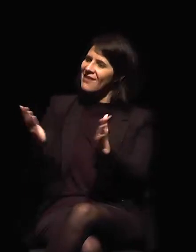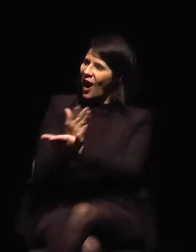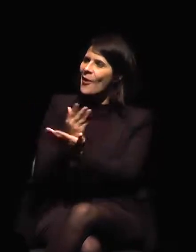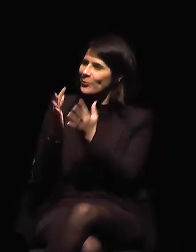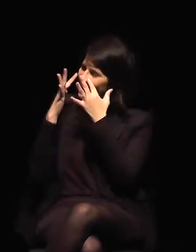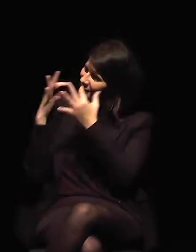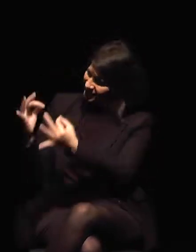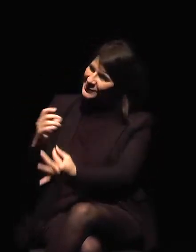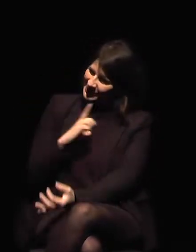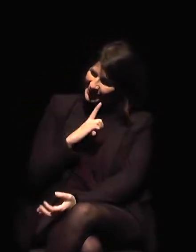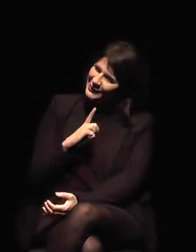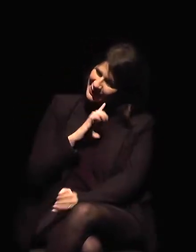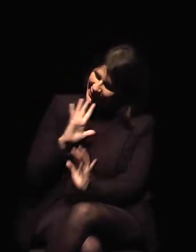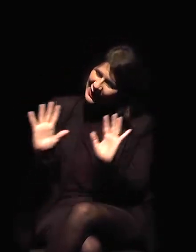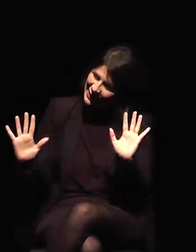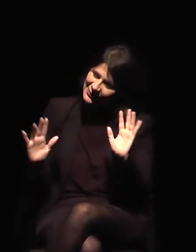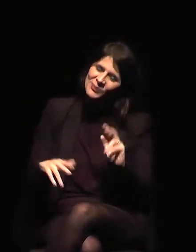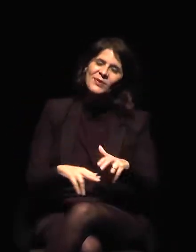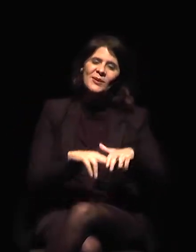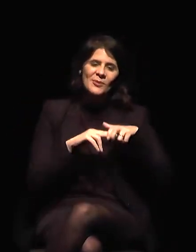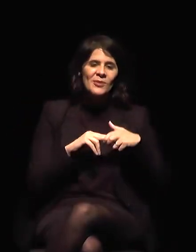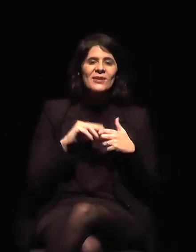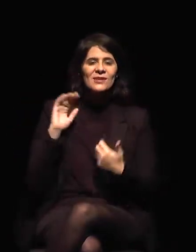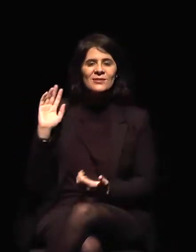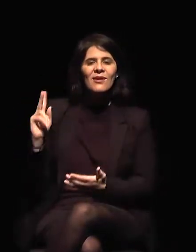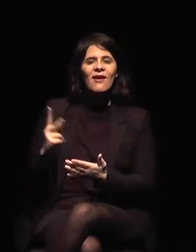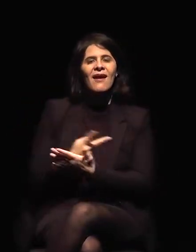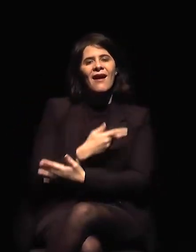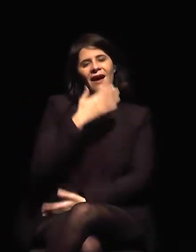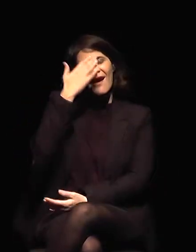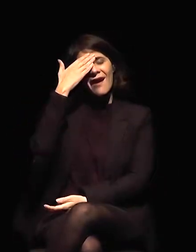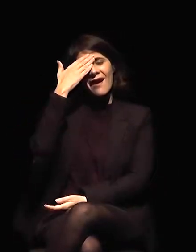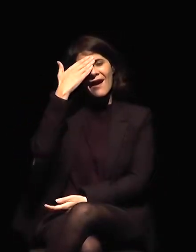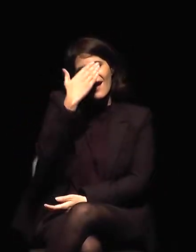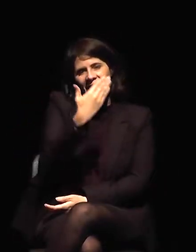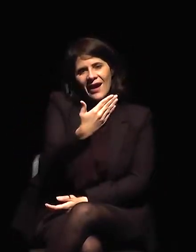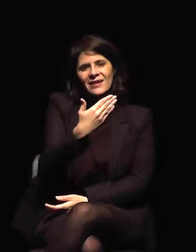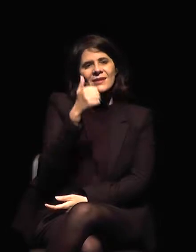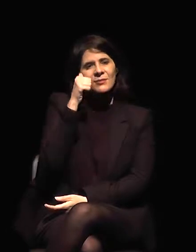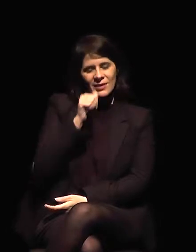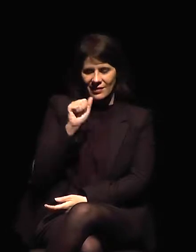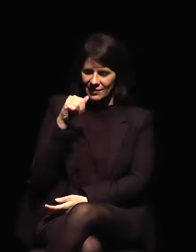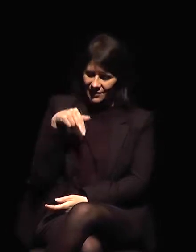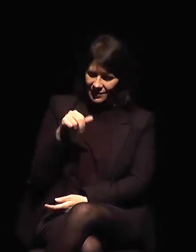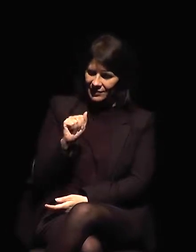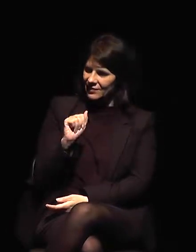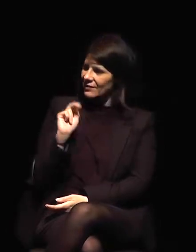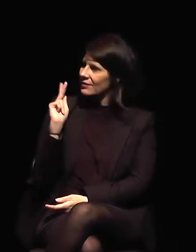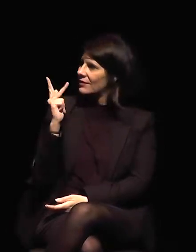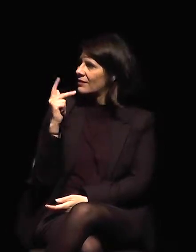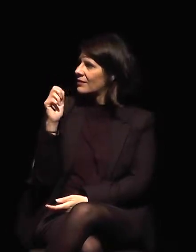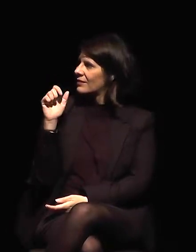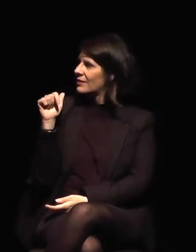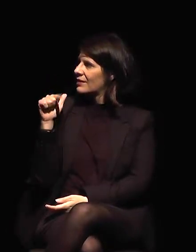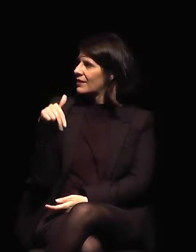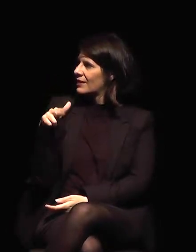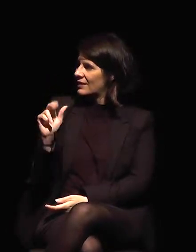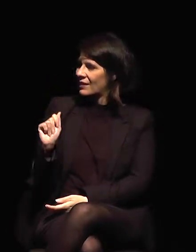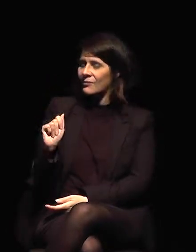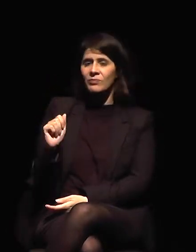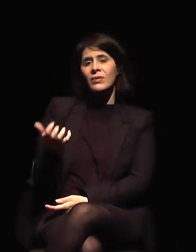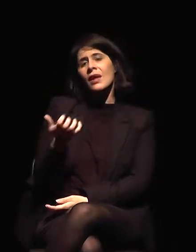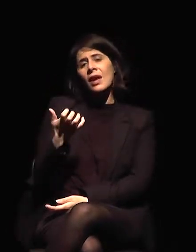Agradezco a Ana Elena y no voy a ser tan específico,